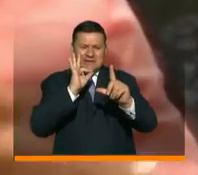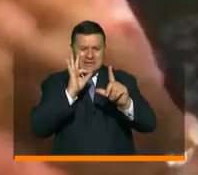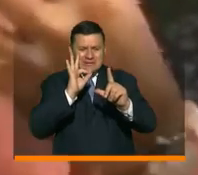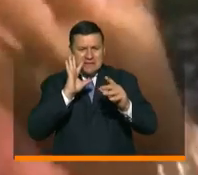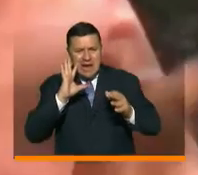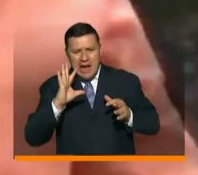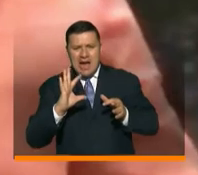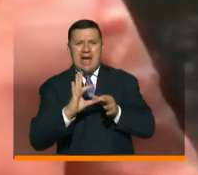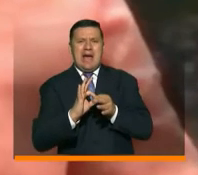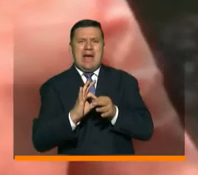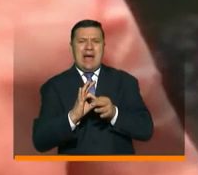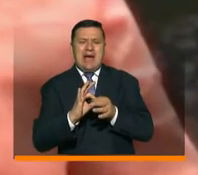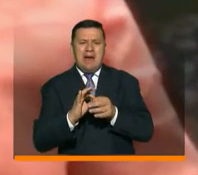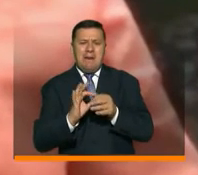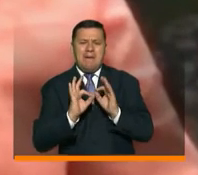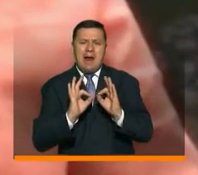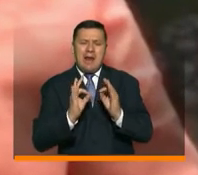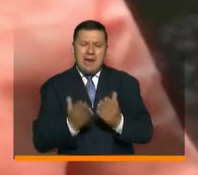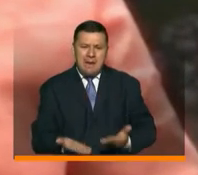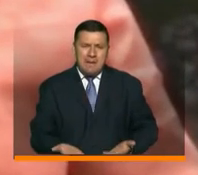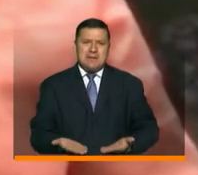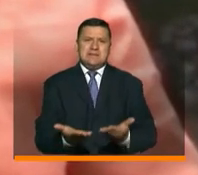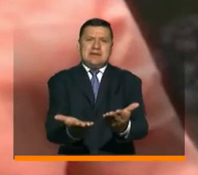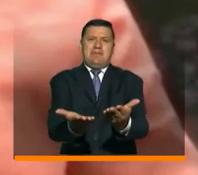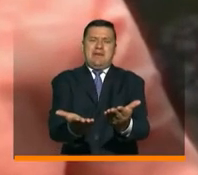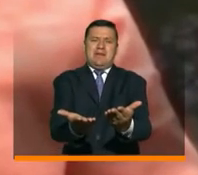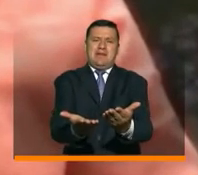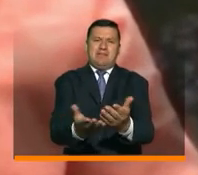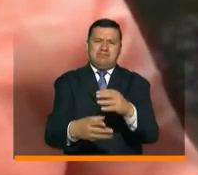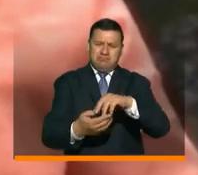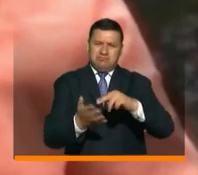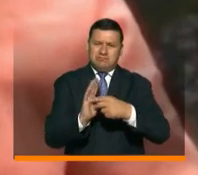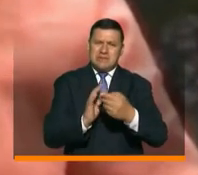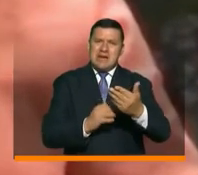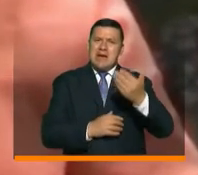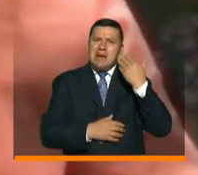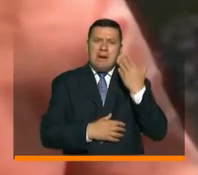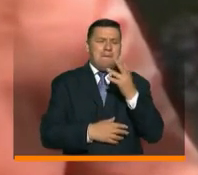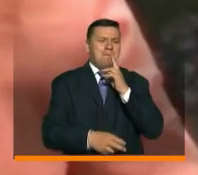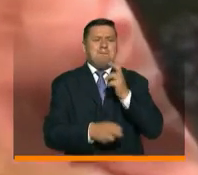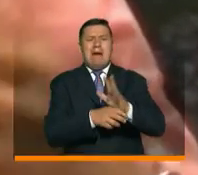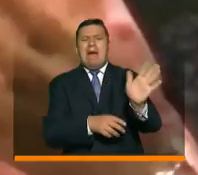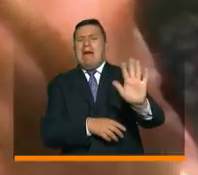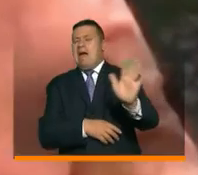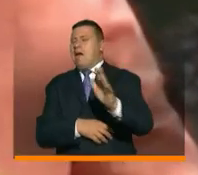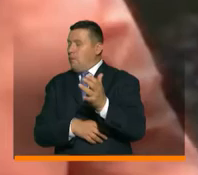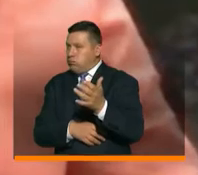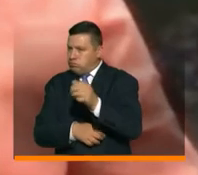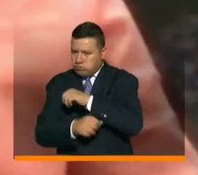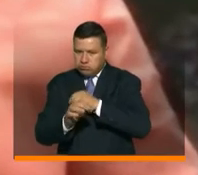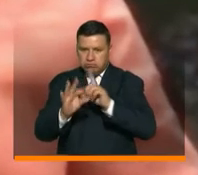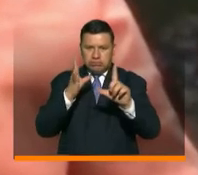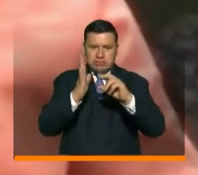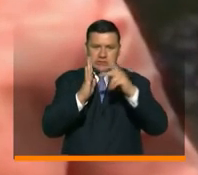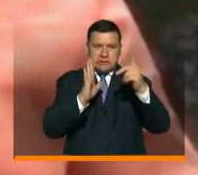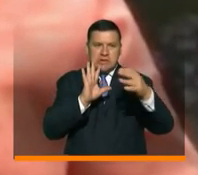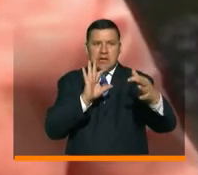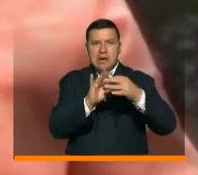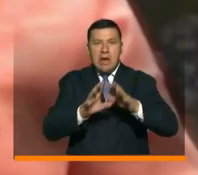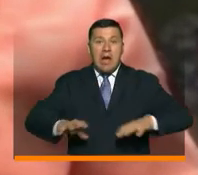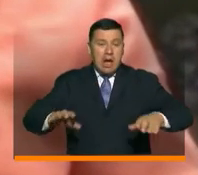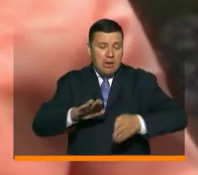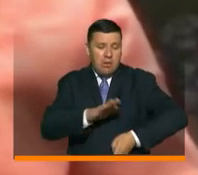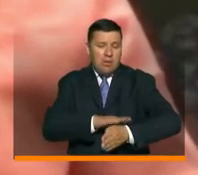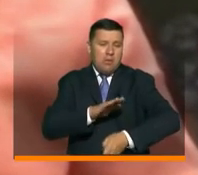servir mejor y sobre todo llegar a rincones donde antes era imposible pensar. Mantuvimos la actividad